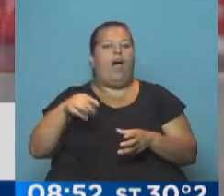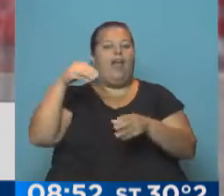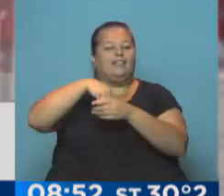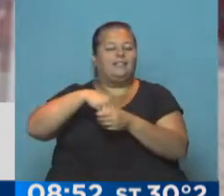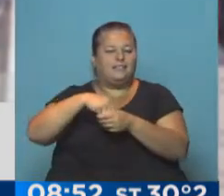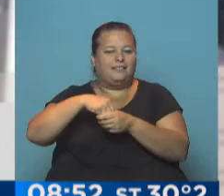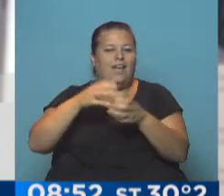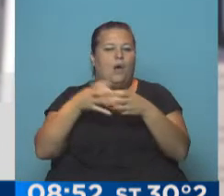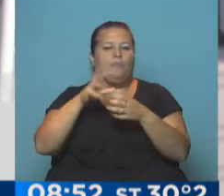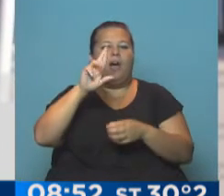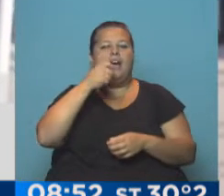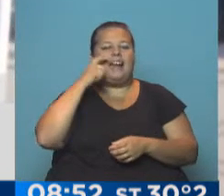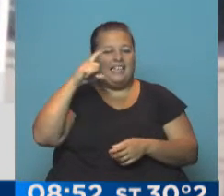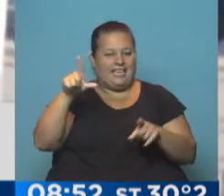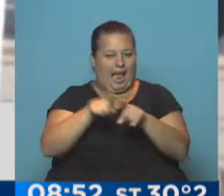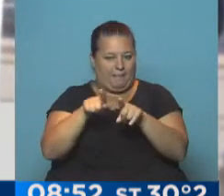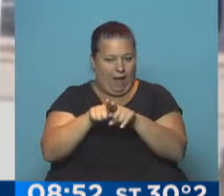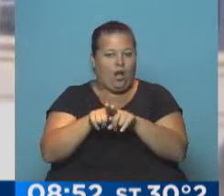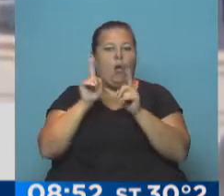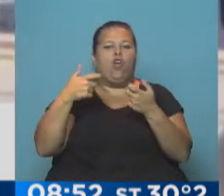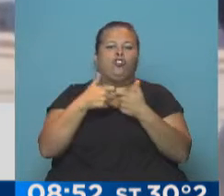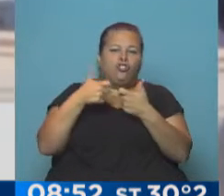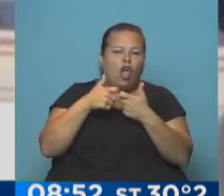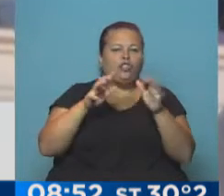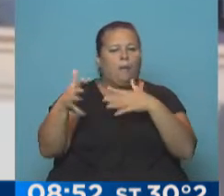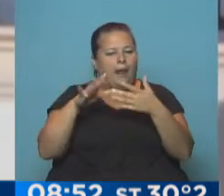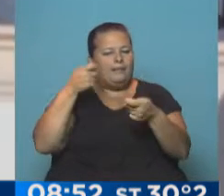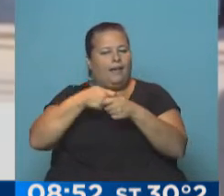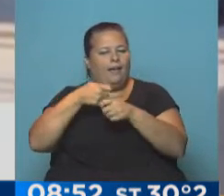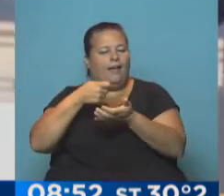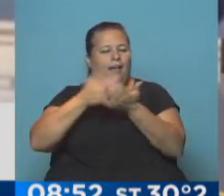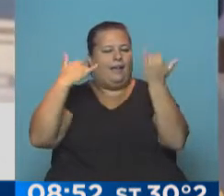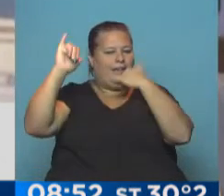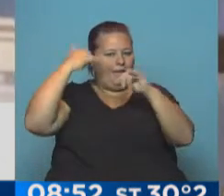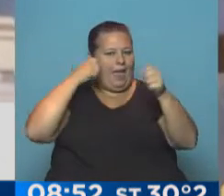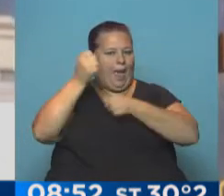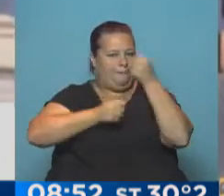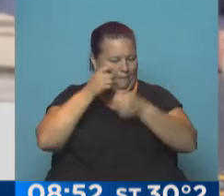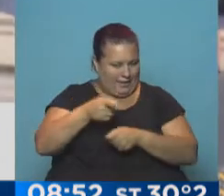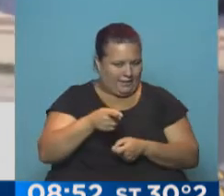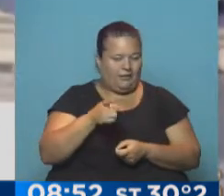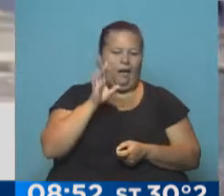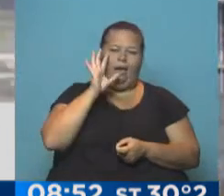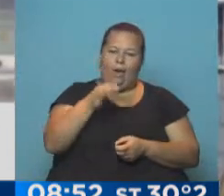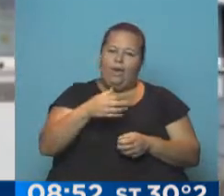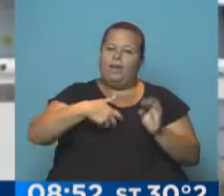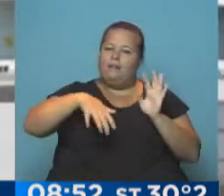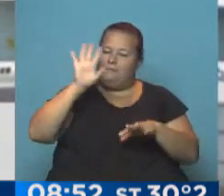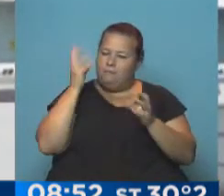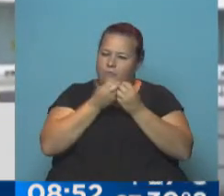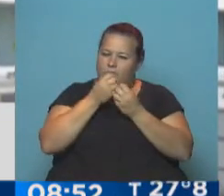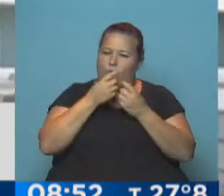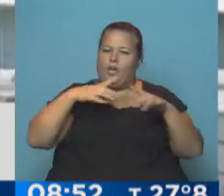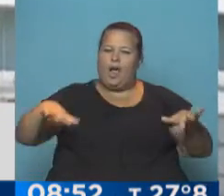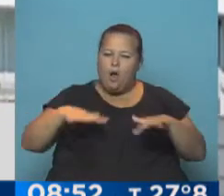parte de RACIC Hermanos, además de socios similares a los que invierten en la empresa Cresta Roja. Se observa que una gran cantidad de